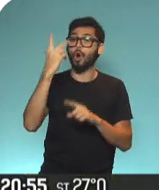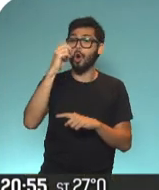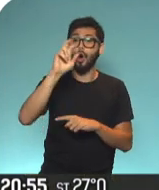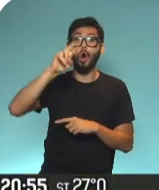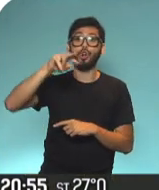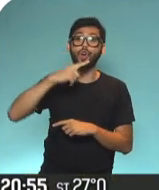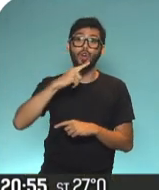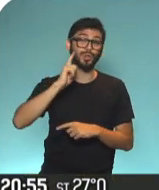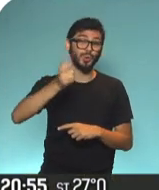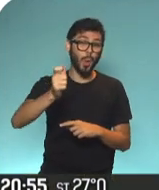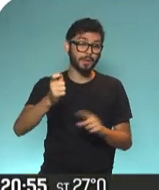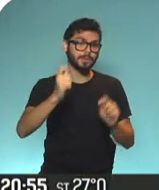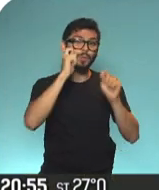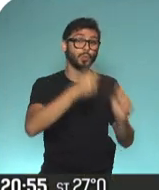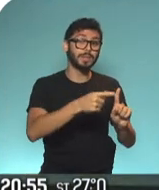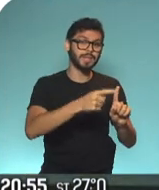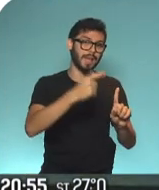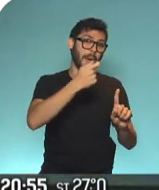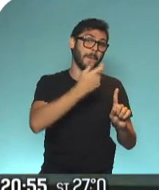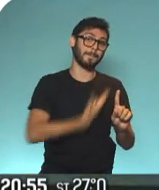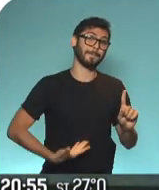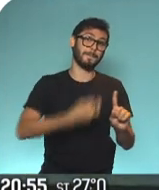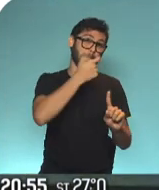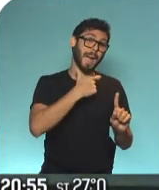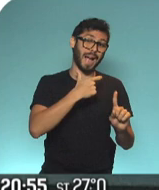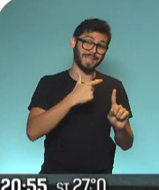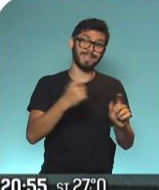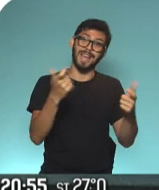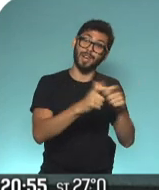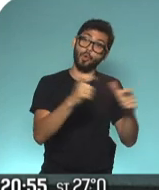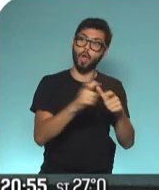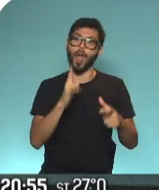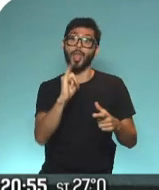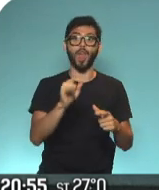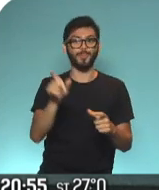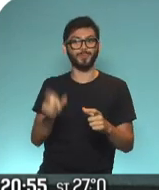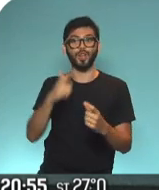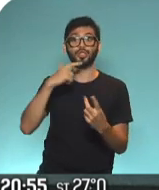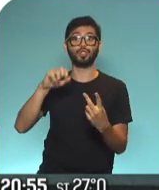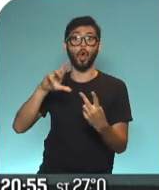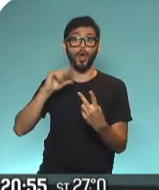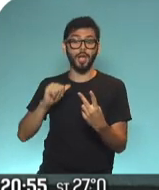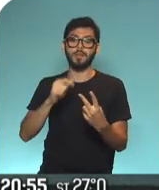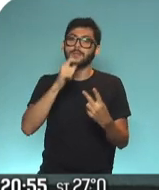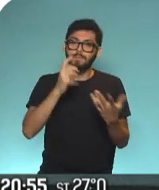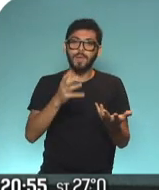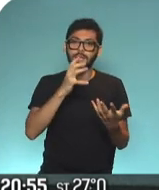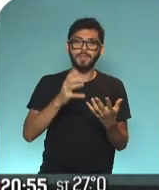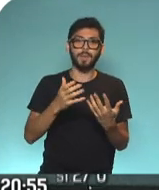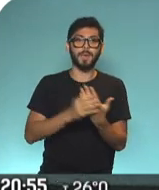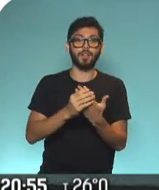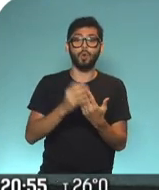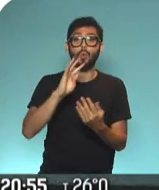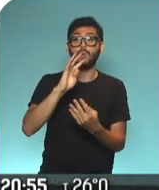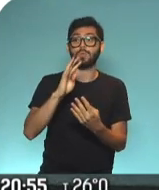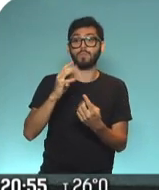al entonces presidente Mauricio Maca. Así que sería, recién estábamos contando con Feli, la cuarta salida en el gabinete, cuarto